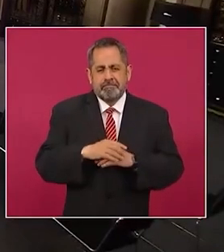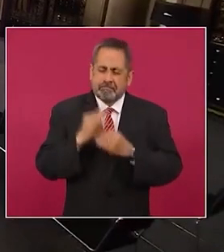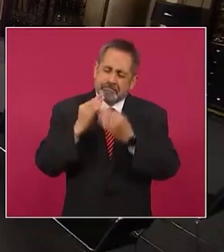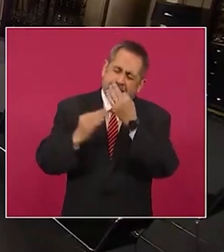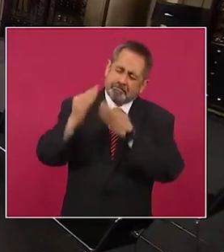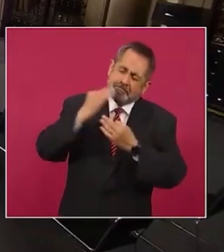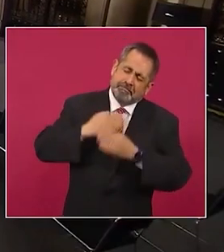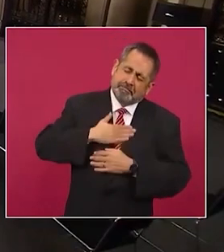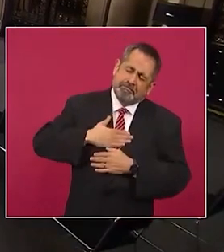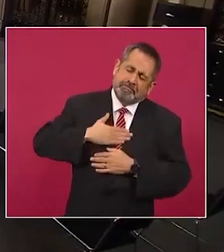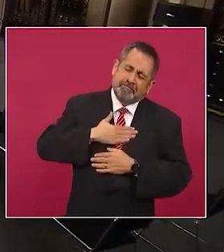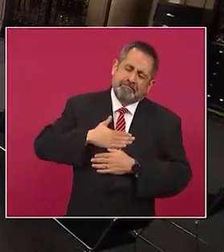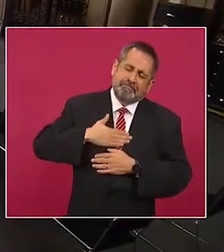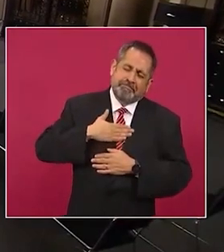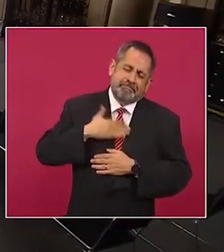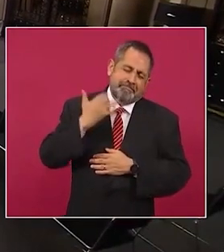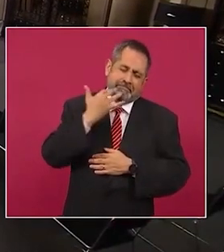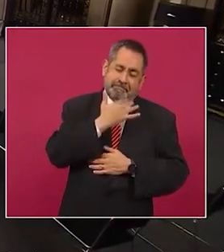acaricien,